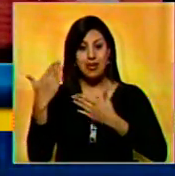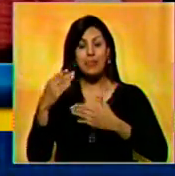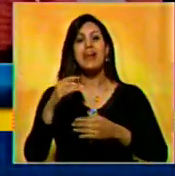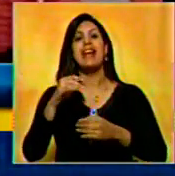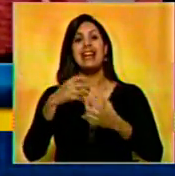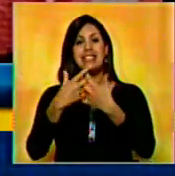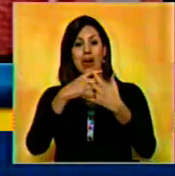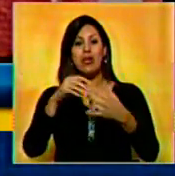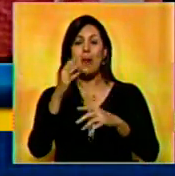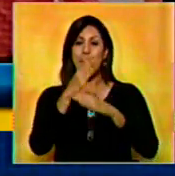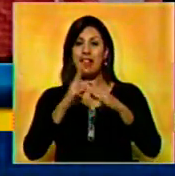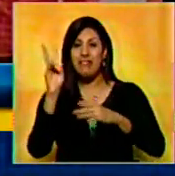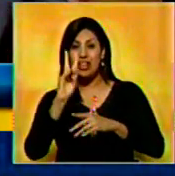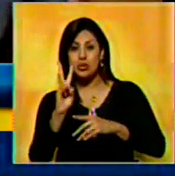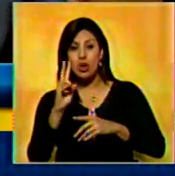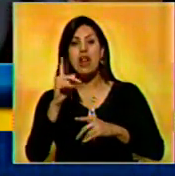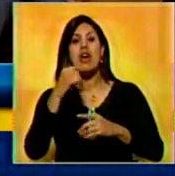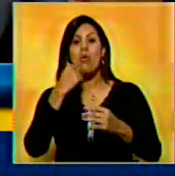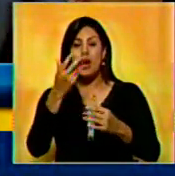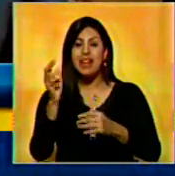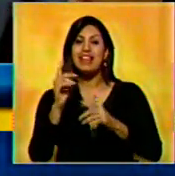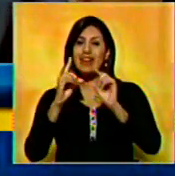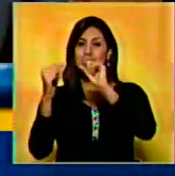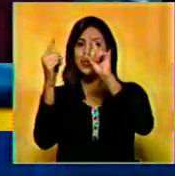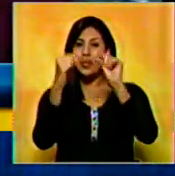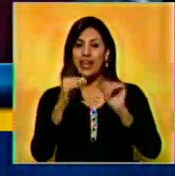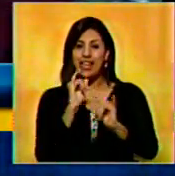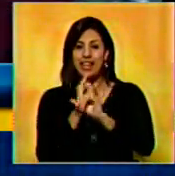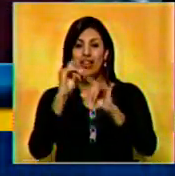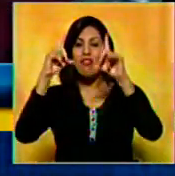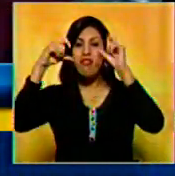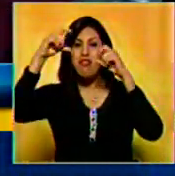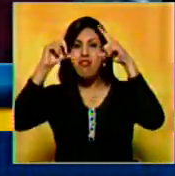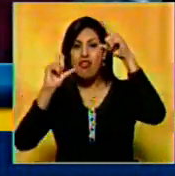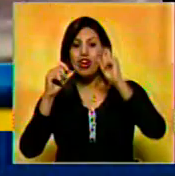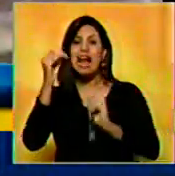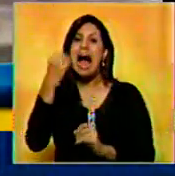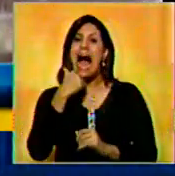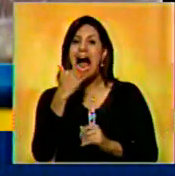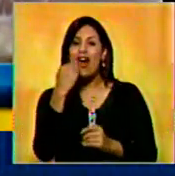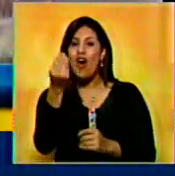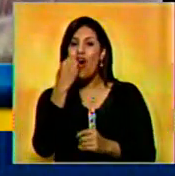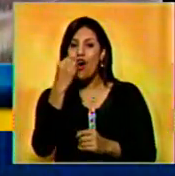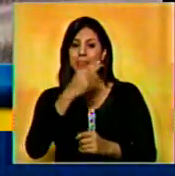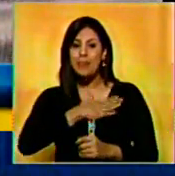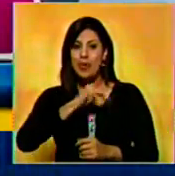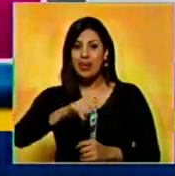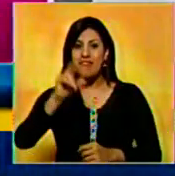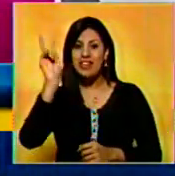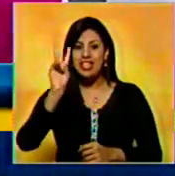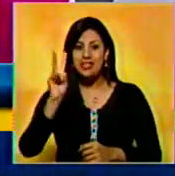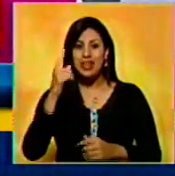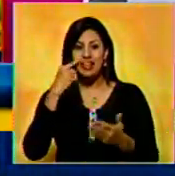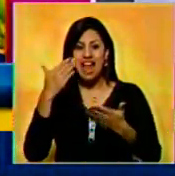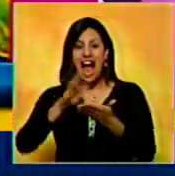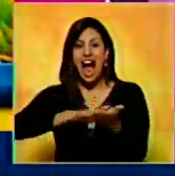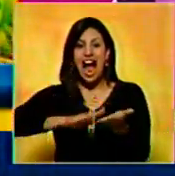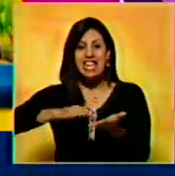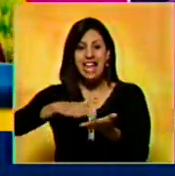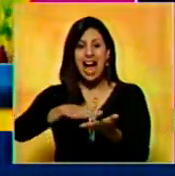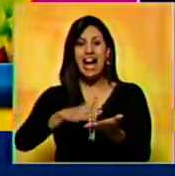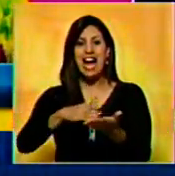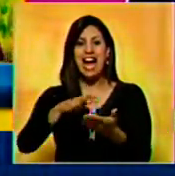Hollywood mitad venezolana mostró en su cuenta de Twitter una fotografía con algunos platos típicos de nuestro país entre ellos las